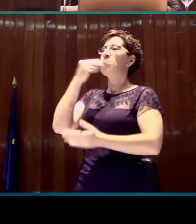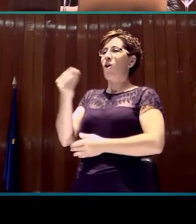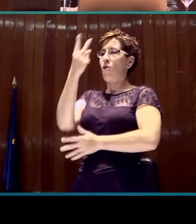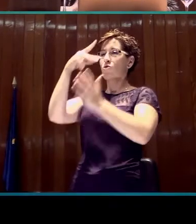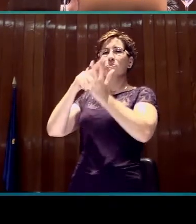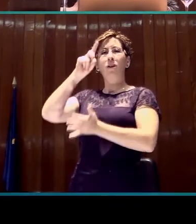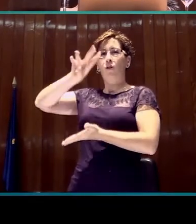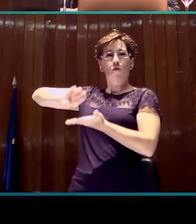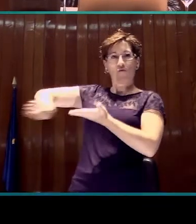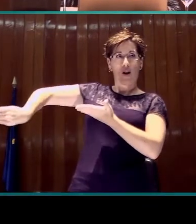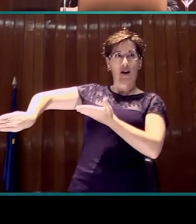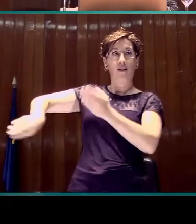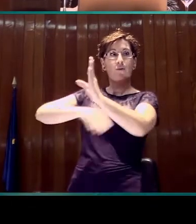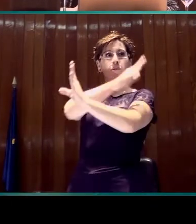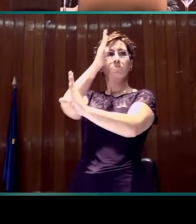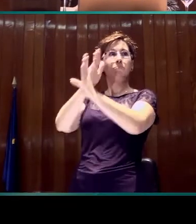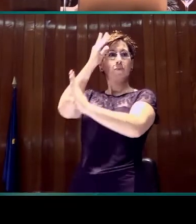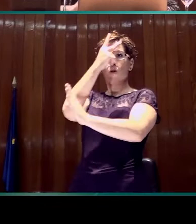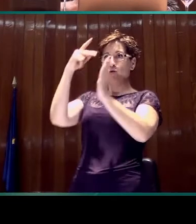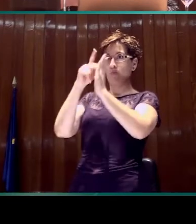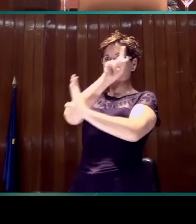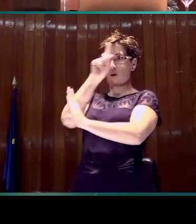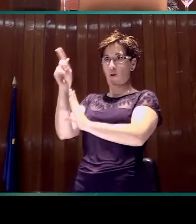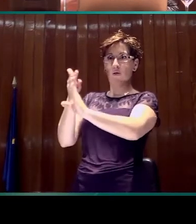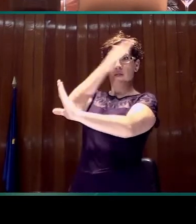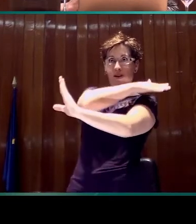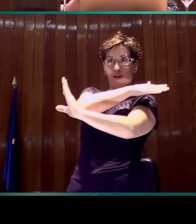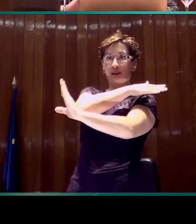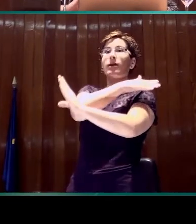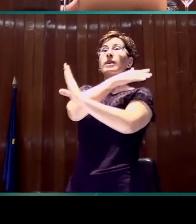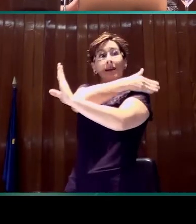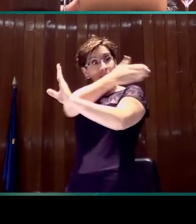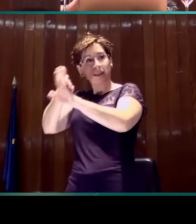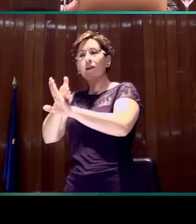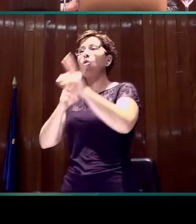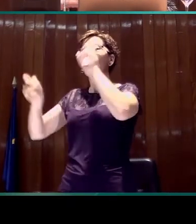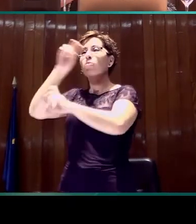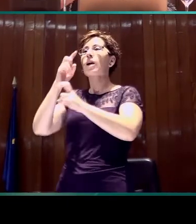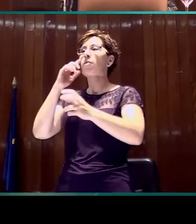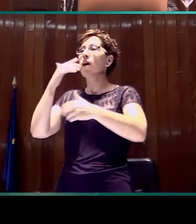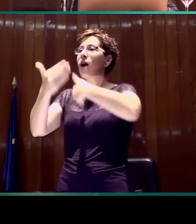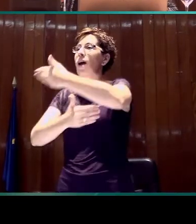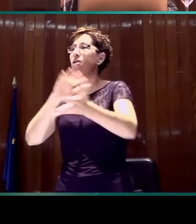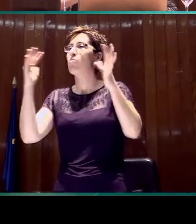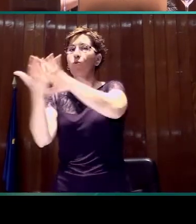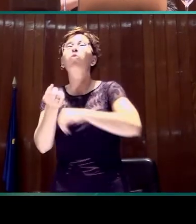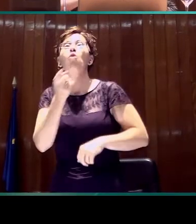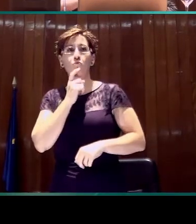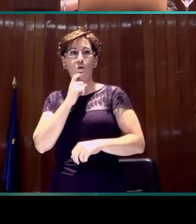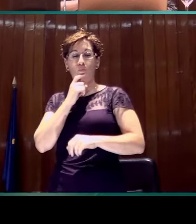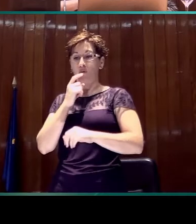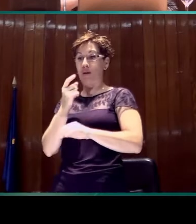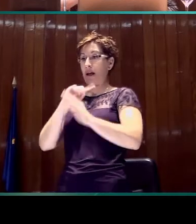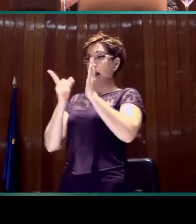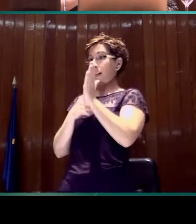análisis de los datos lo que permite es evaluar cómo ha sido la evolución de la lengua de signos de una manera anterior y posterior a la entrada en vigor de la